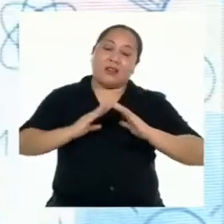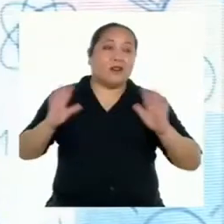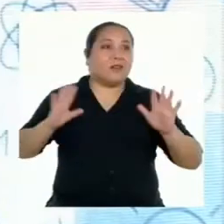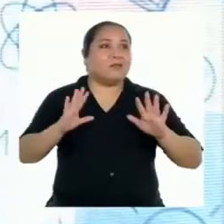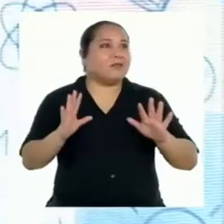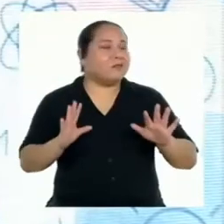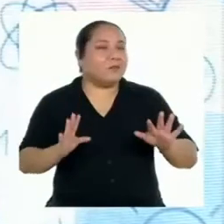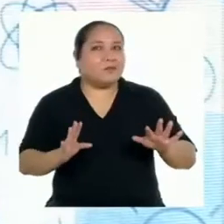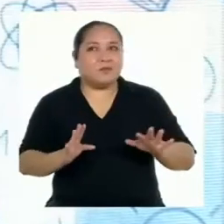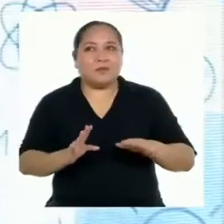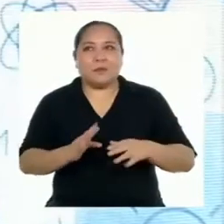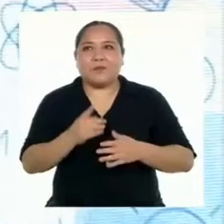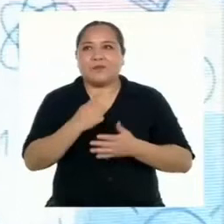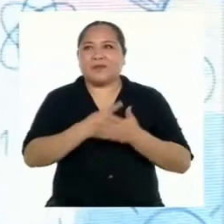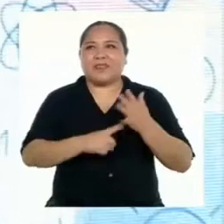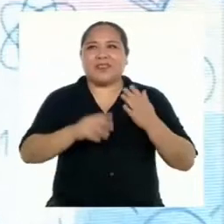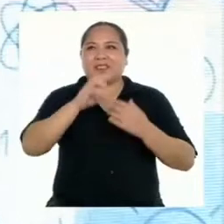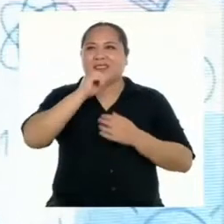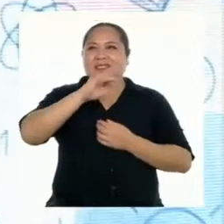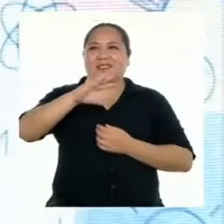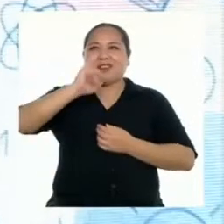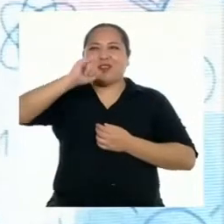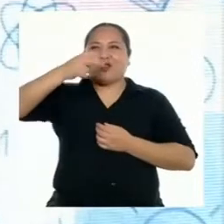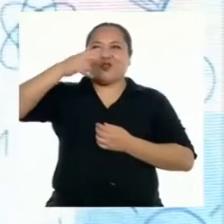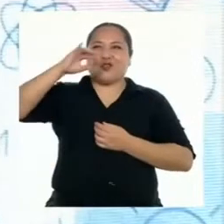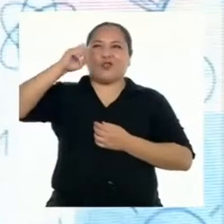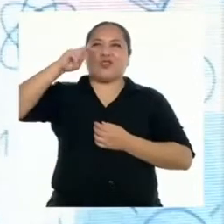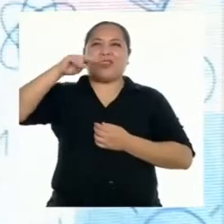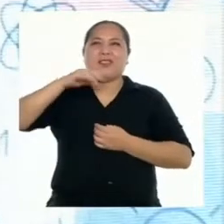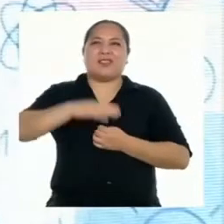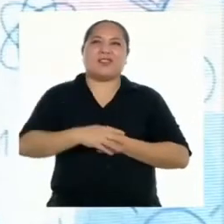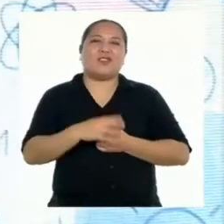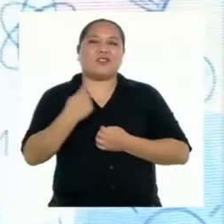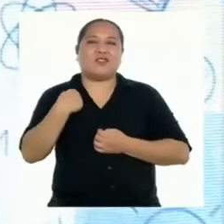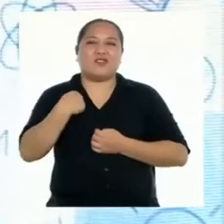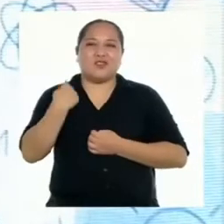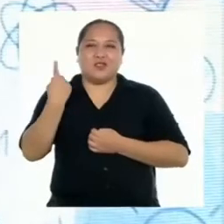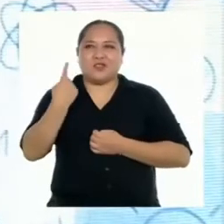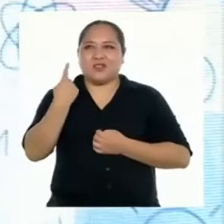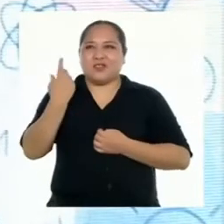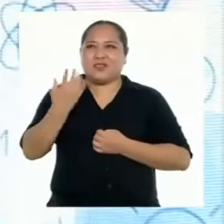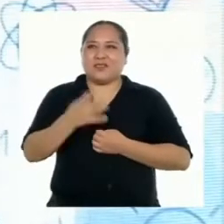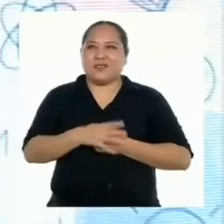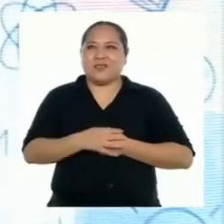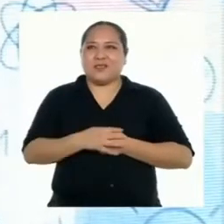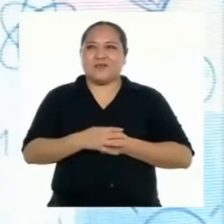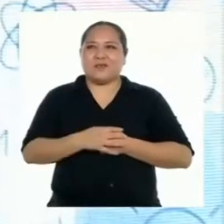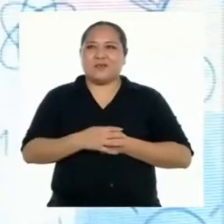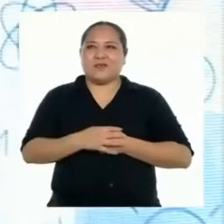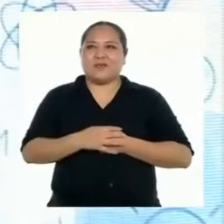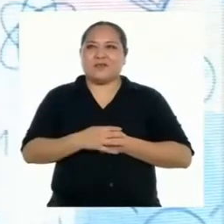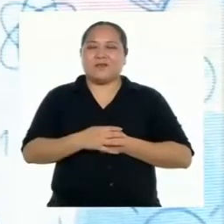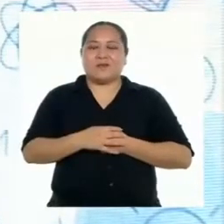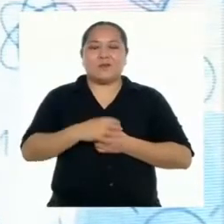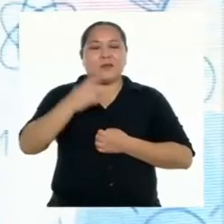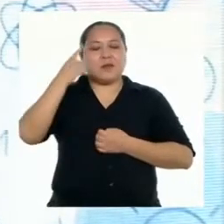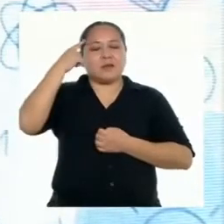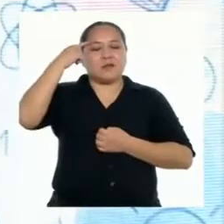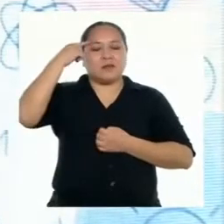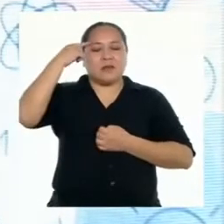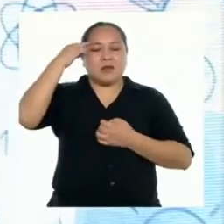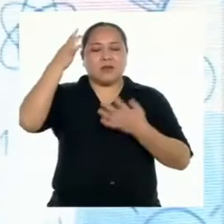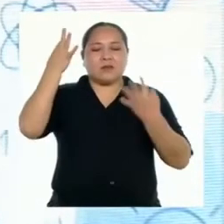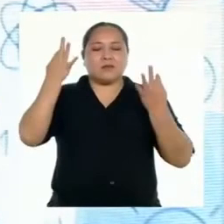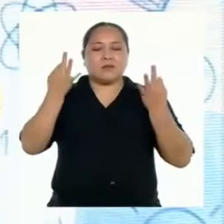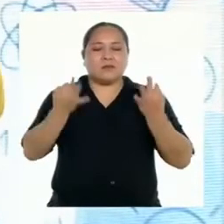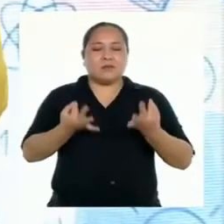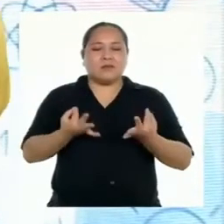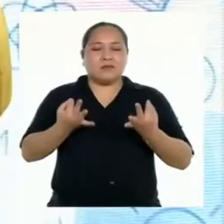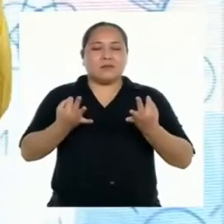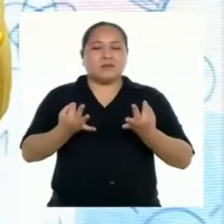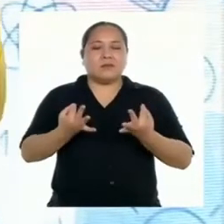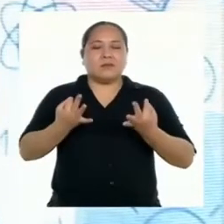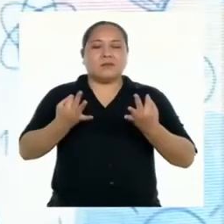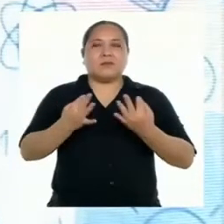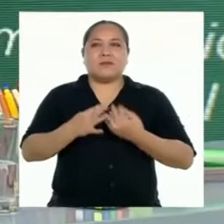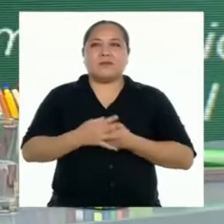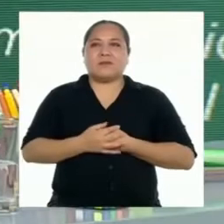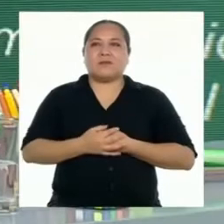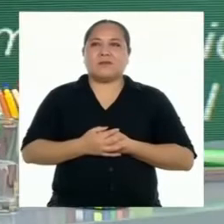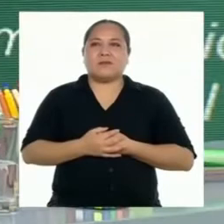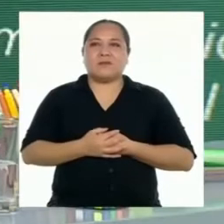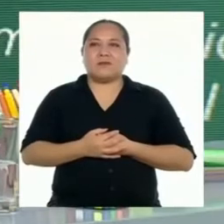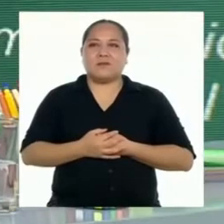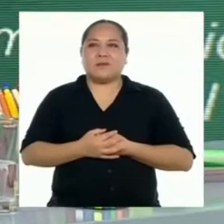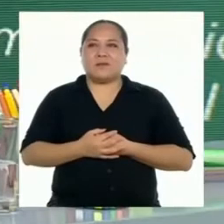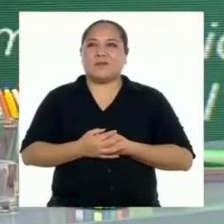Pero qué cosas dices, Jonathan, yo estaba solo meditando, sí, estaba meditando.